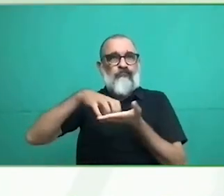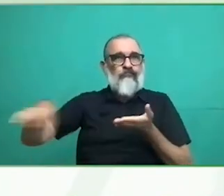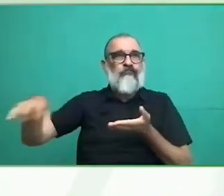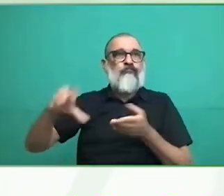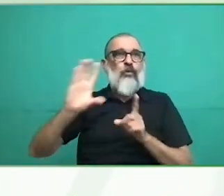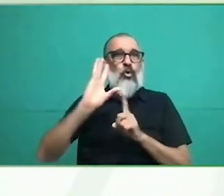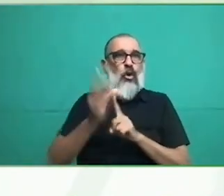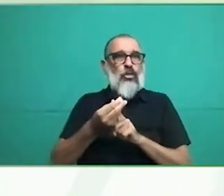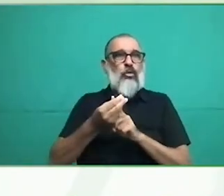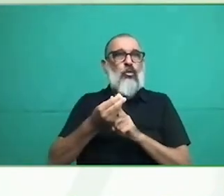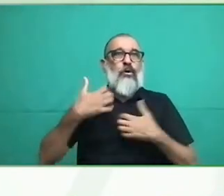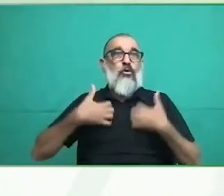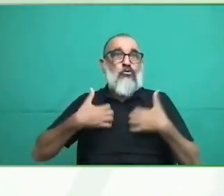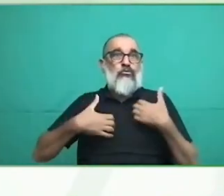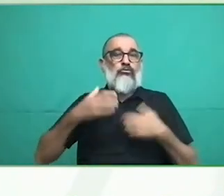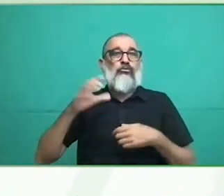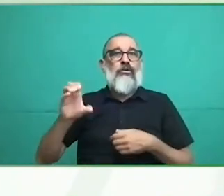Marce.